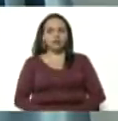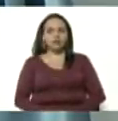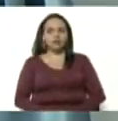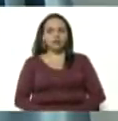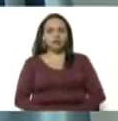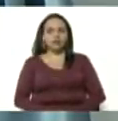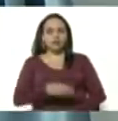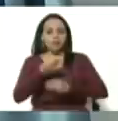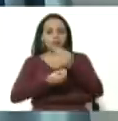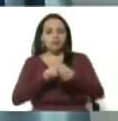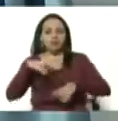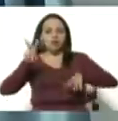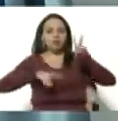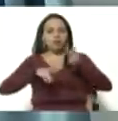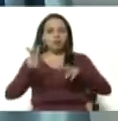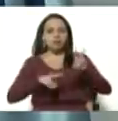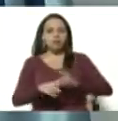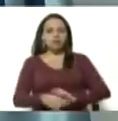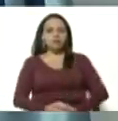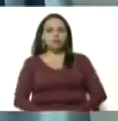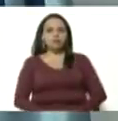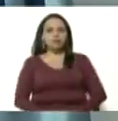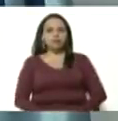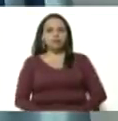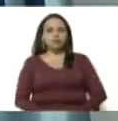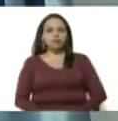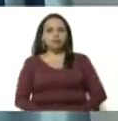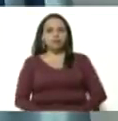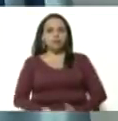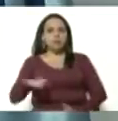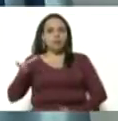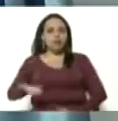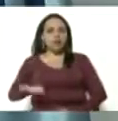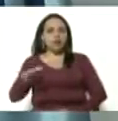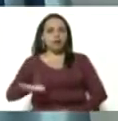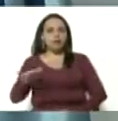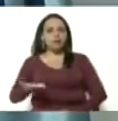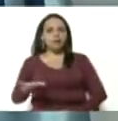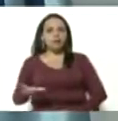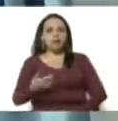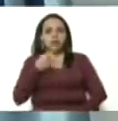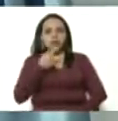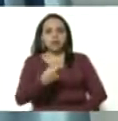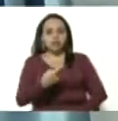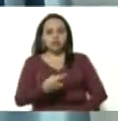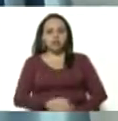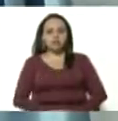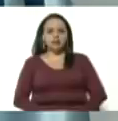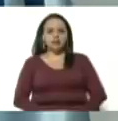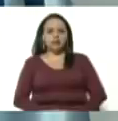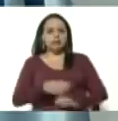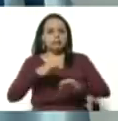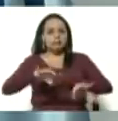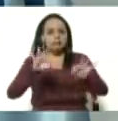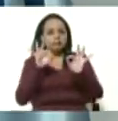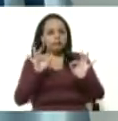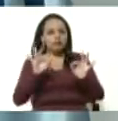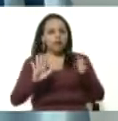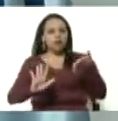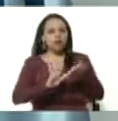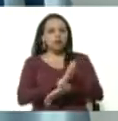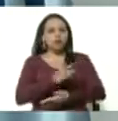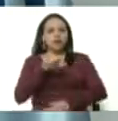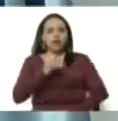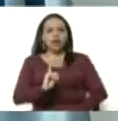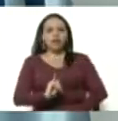exposición sumamente importante, diríamos nosotros, muy delicada, sobre lo que ha venido